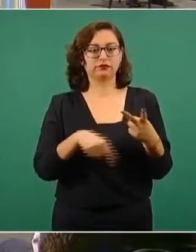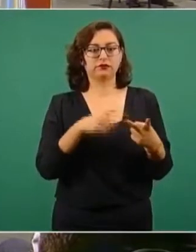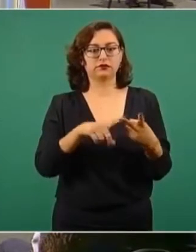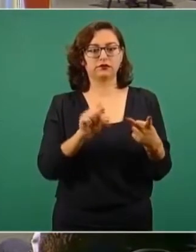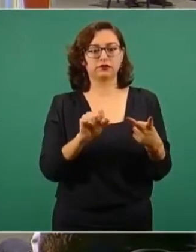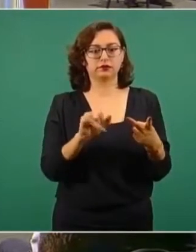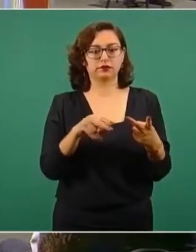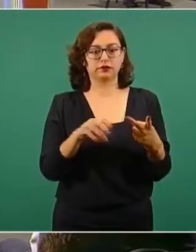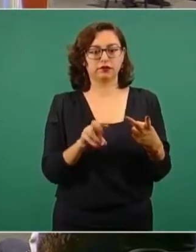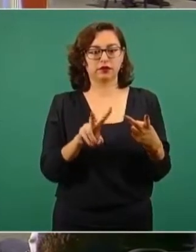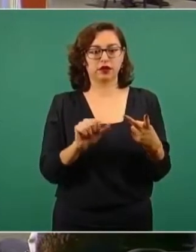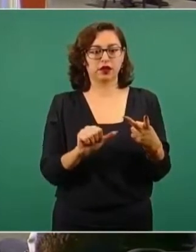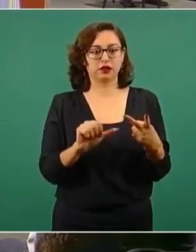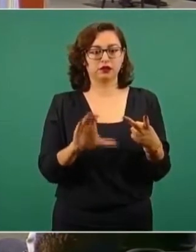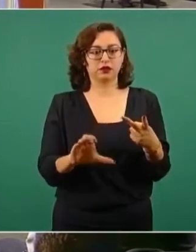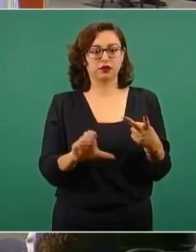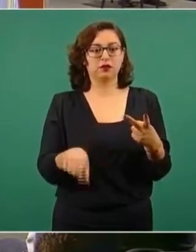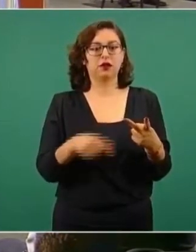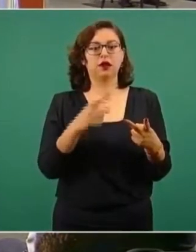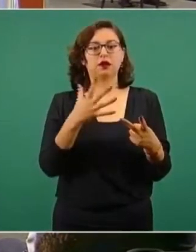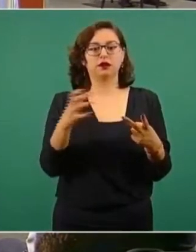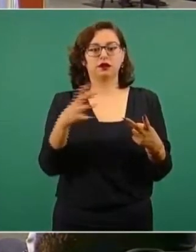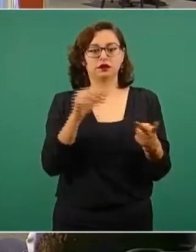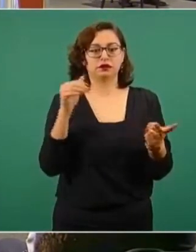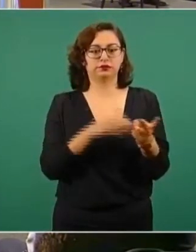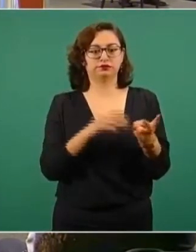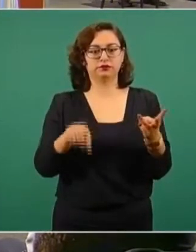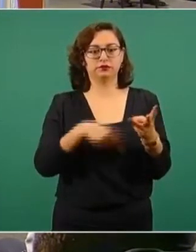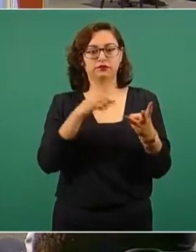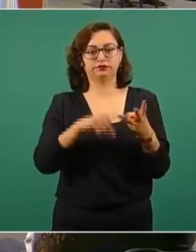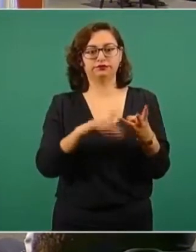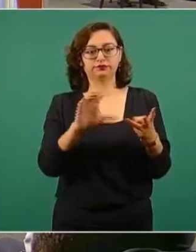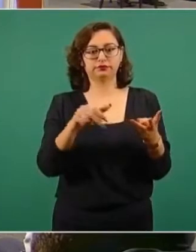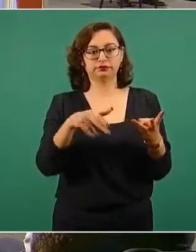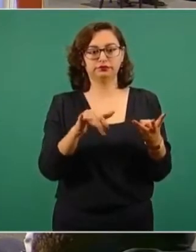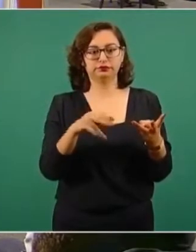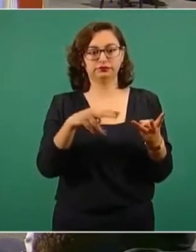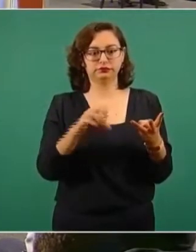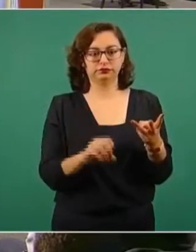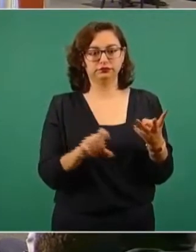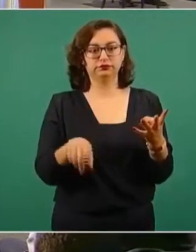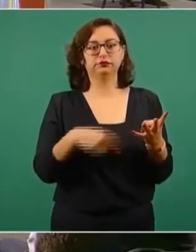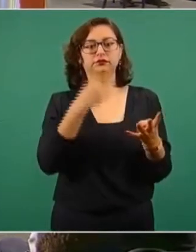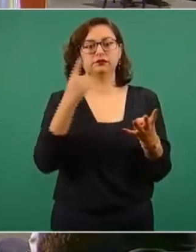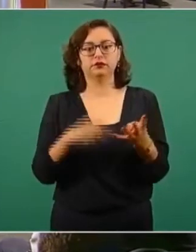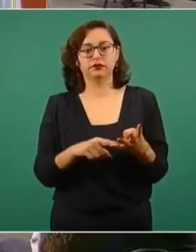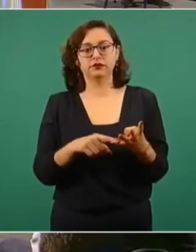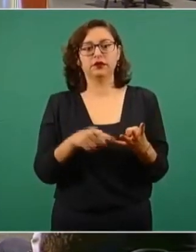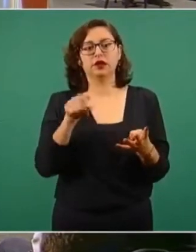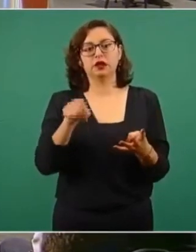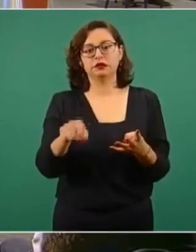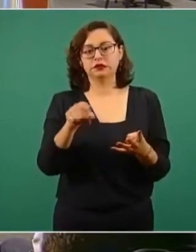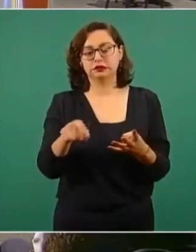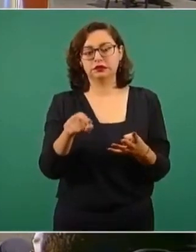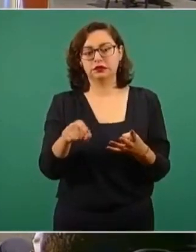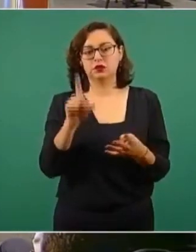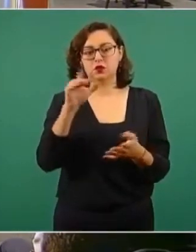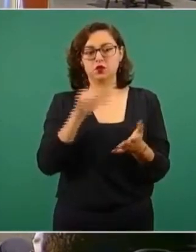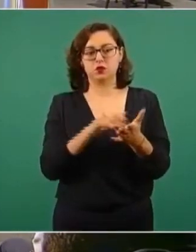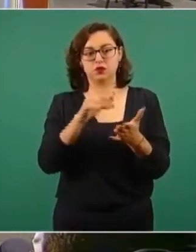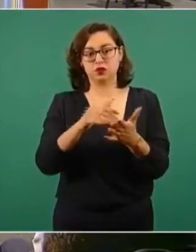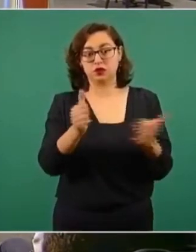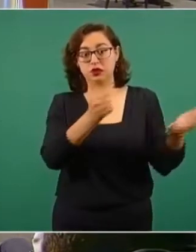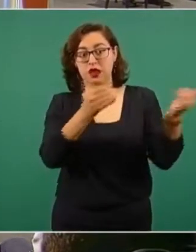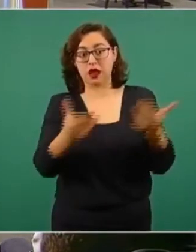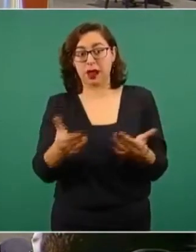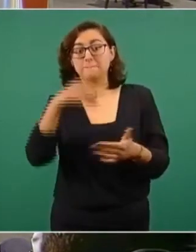Pfizer otra vez, CanSino. En este caso es para mantener el proceso de envasado en México, ese millón, que